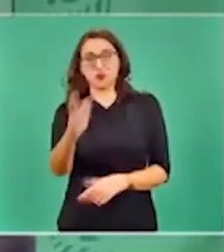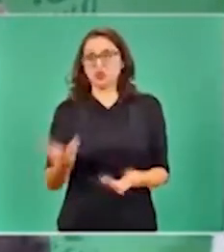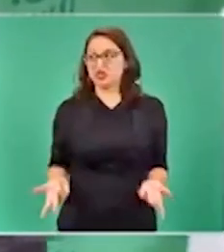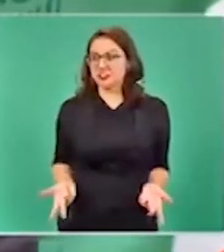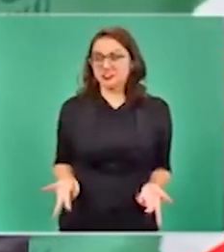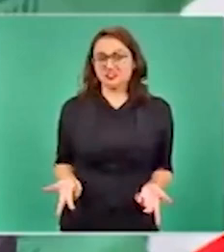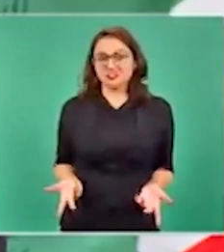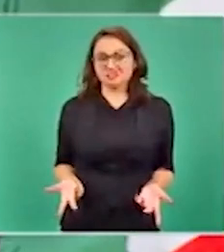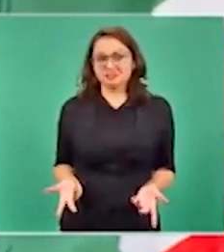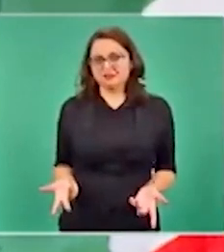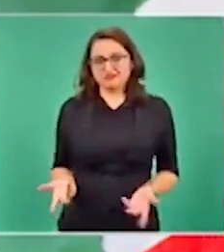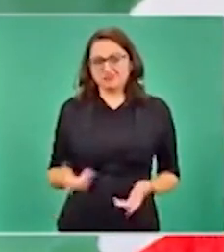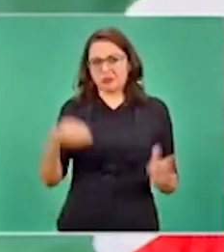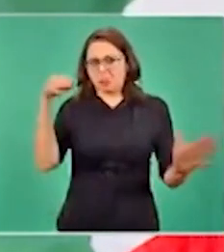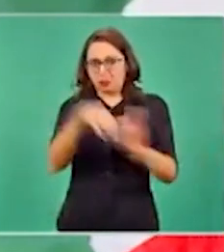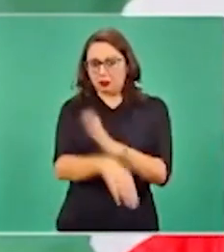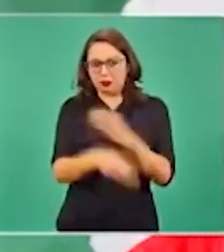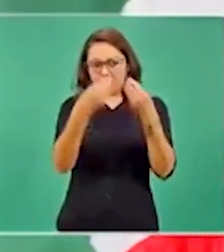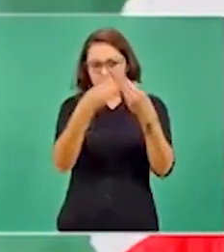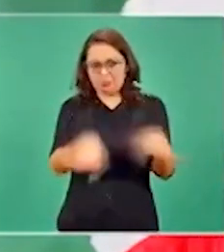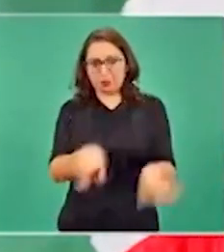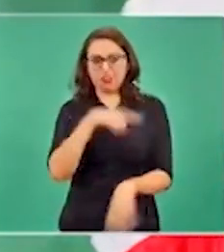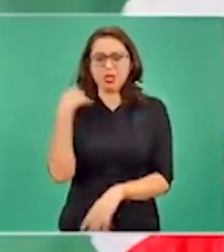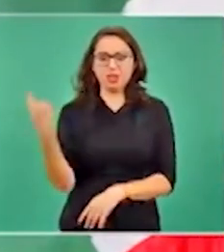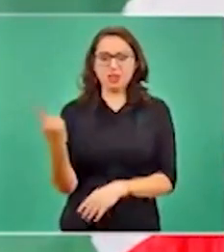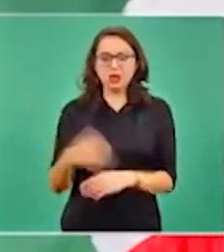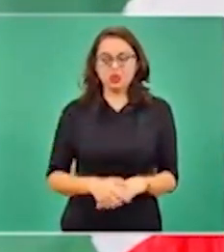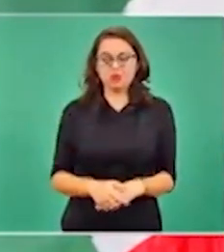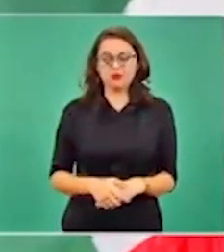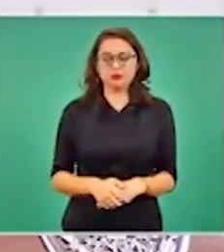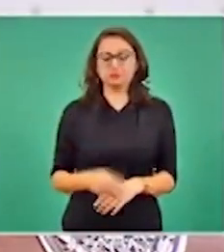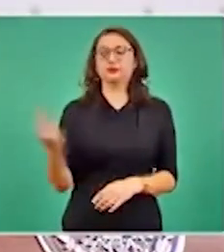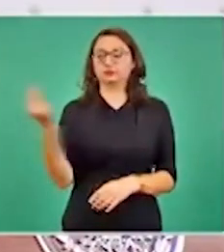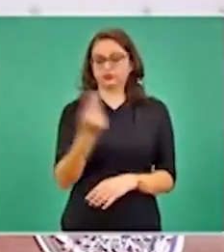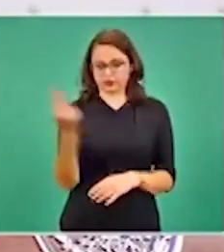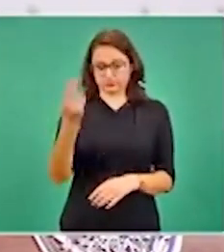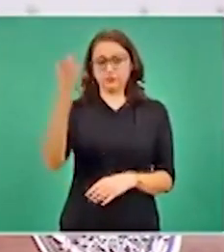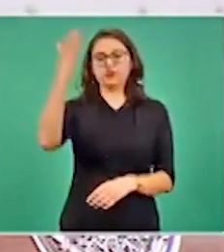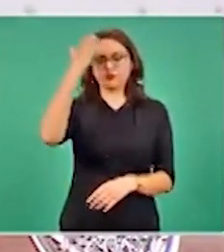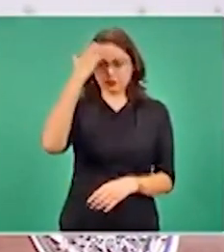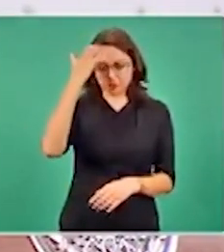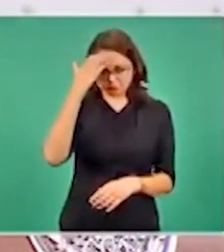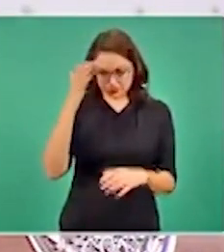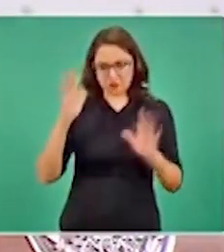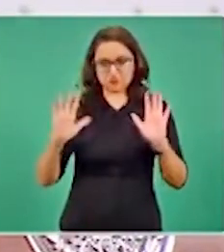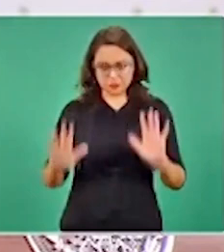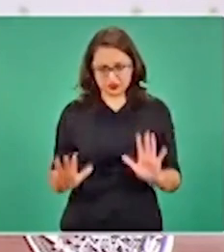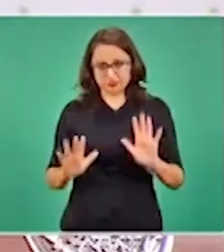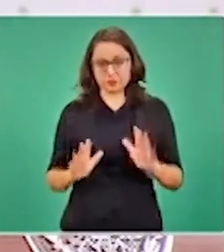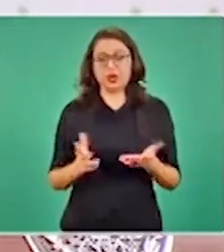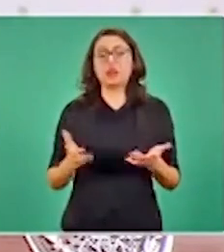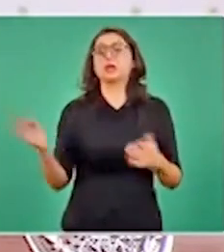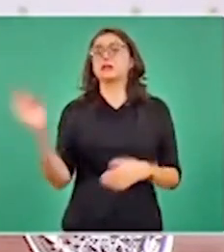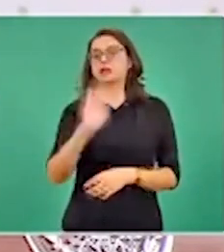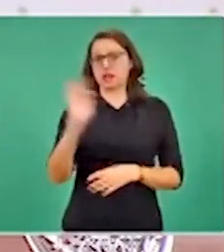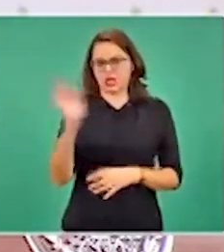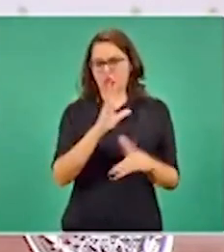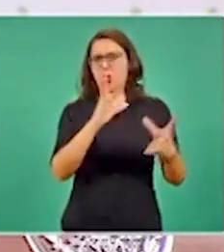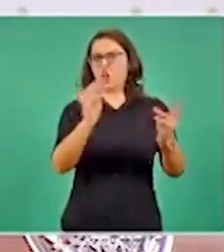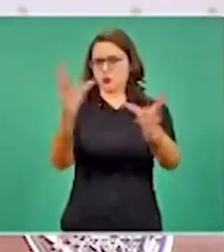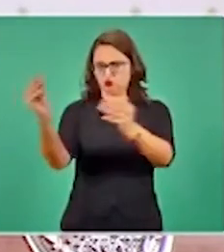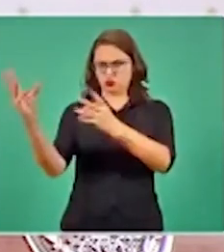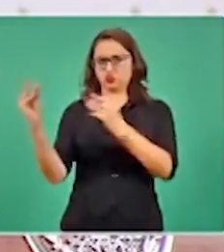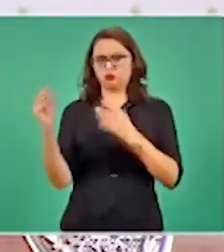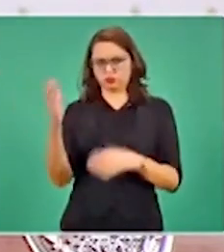Luego, segundo, no sólo es que sea conocido, porque puede ser muy conocido, pero